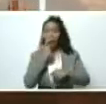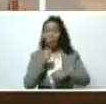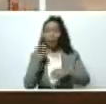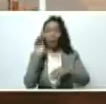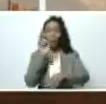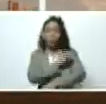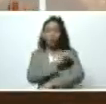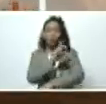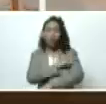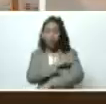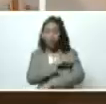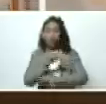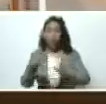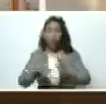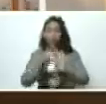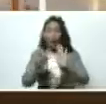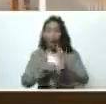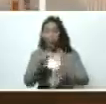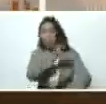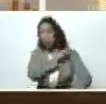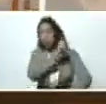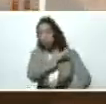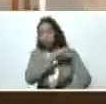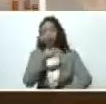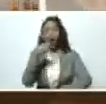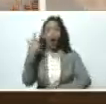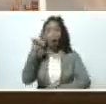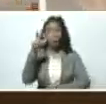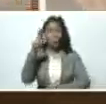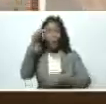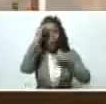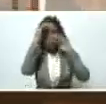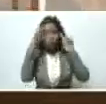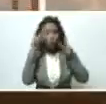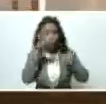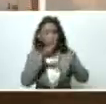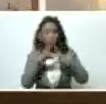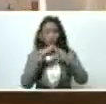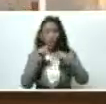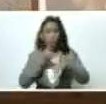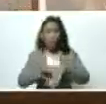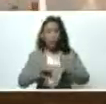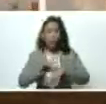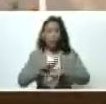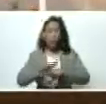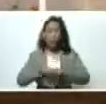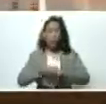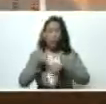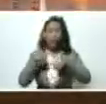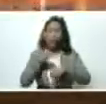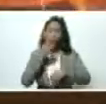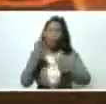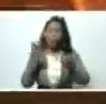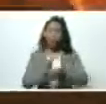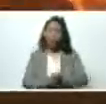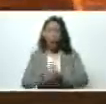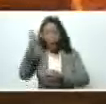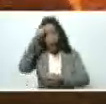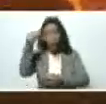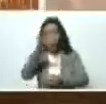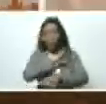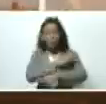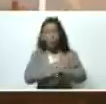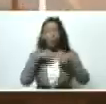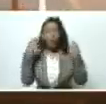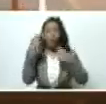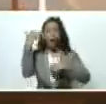Protección Civil, el general Pérez Ampuera, ha estado pendiente en todo momento de lo que está ocurriendo, y aquí, bueno, el pueblo, el poder popular,